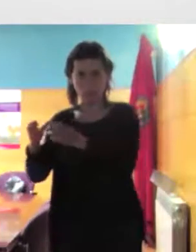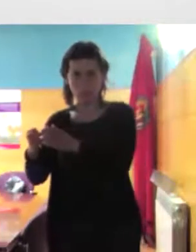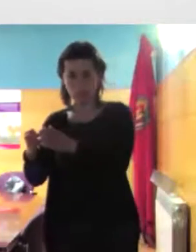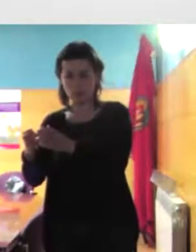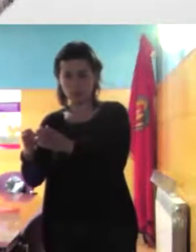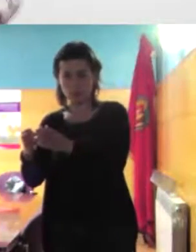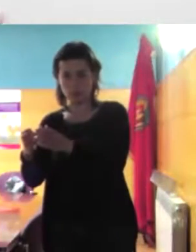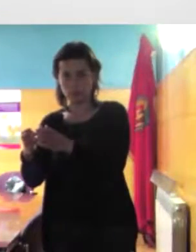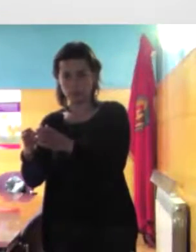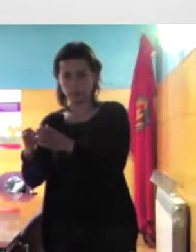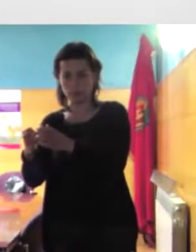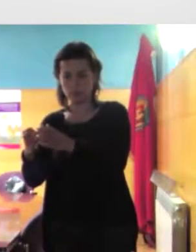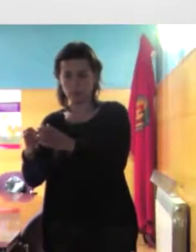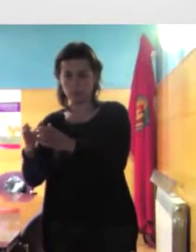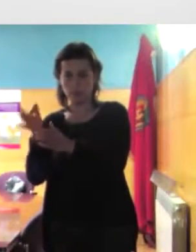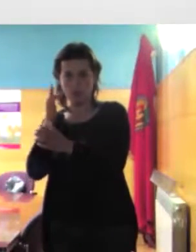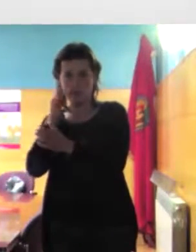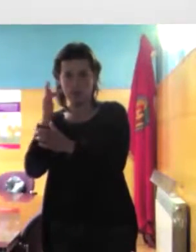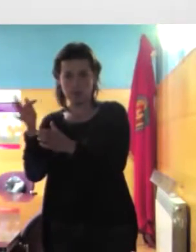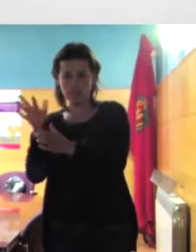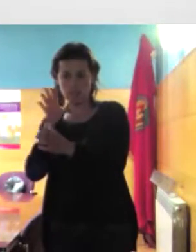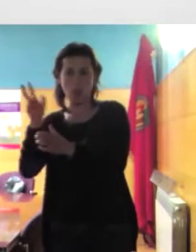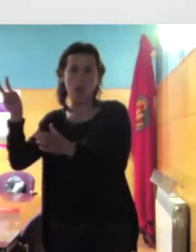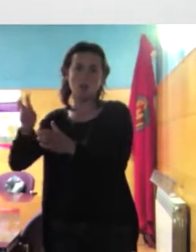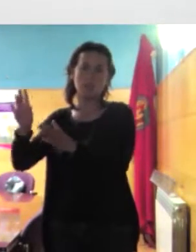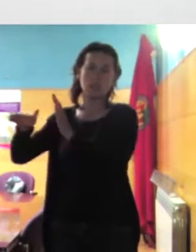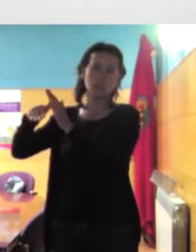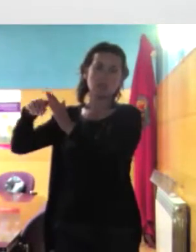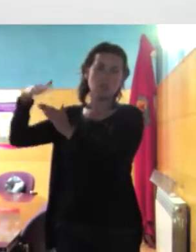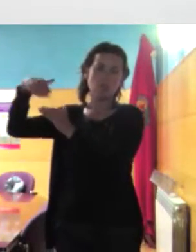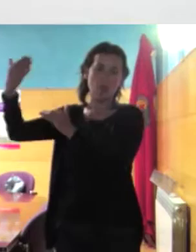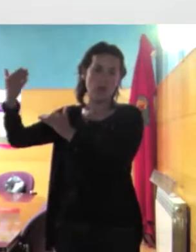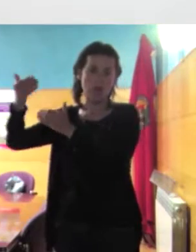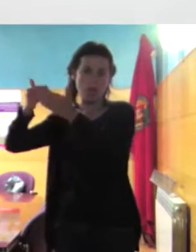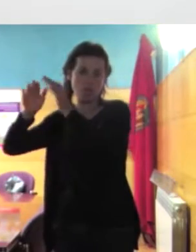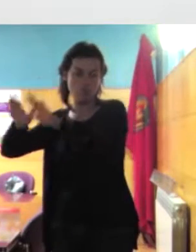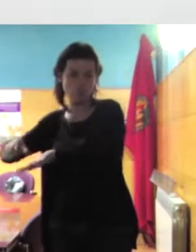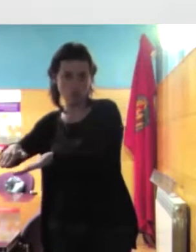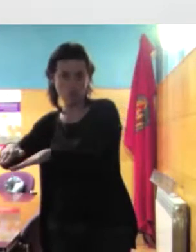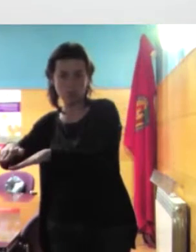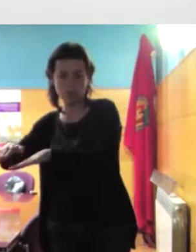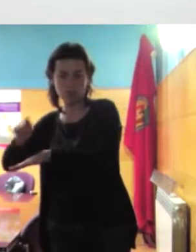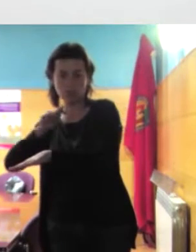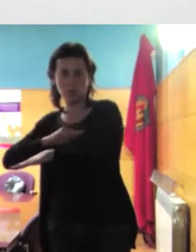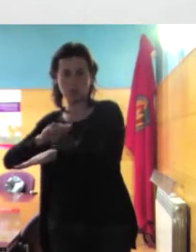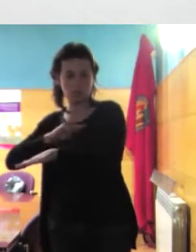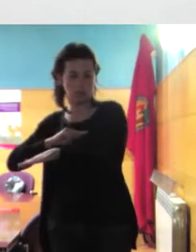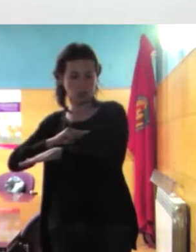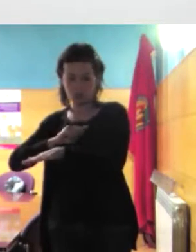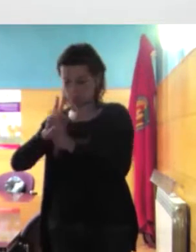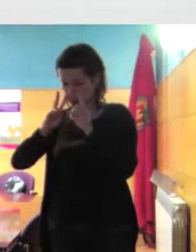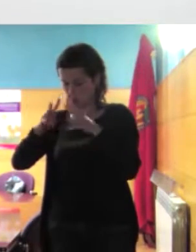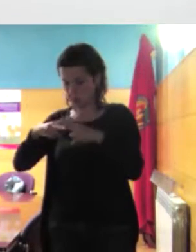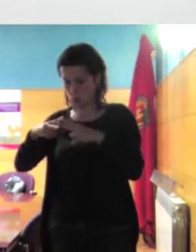de antiguo origen argelino y musulmán se sienten ciudadanas y ciudadanos de